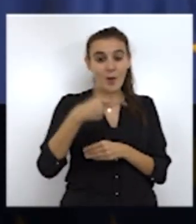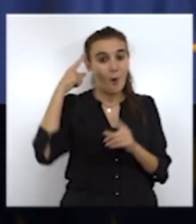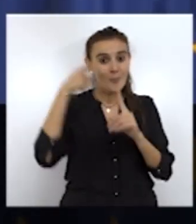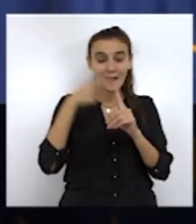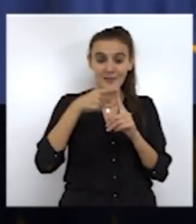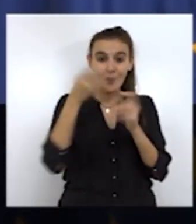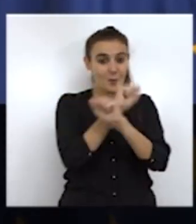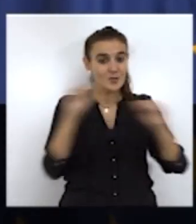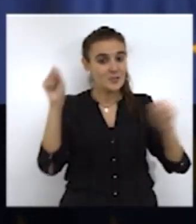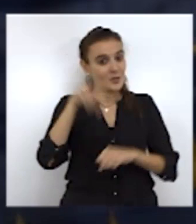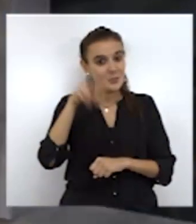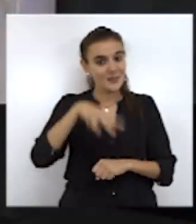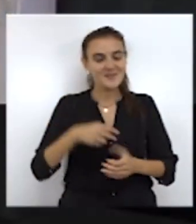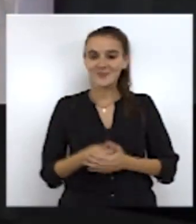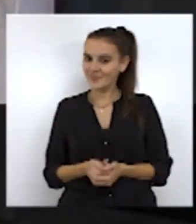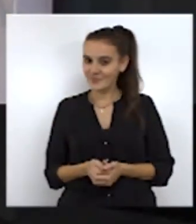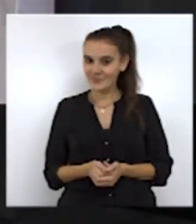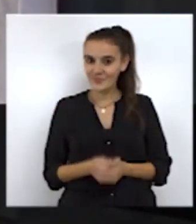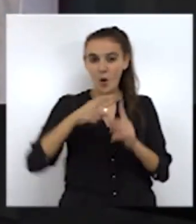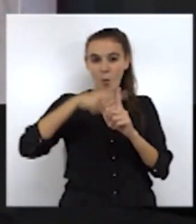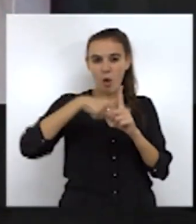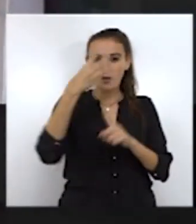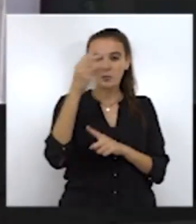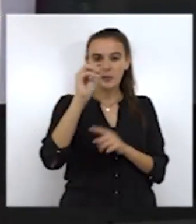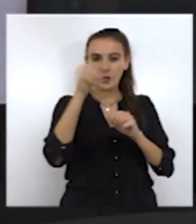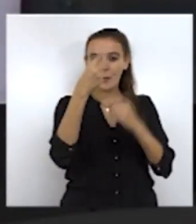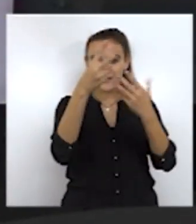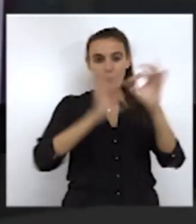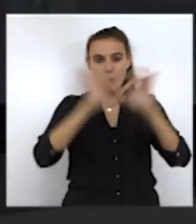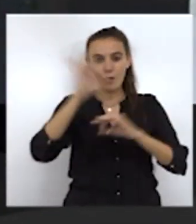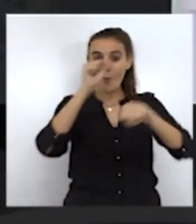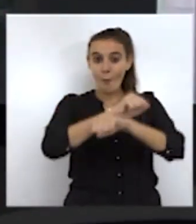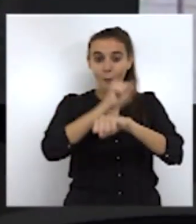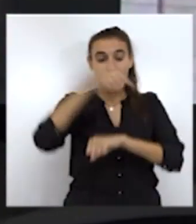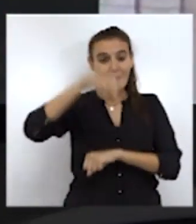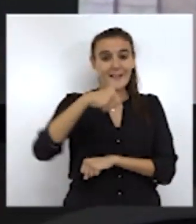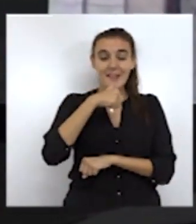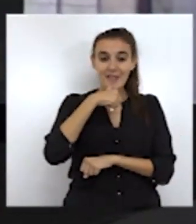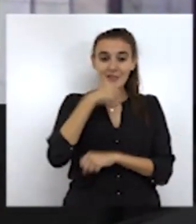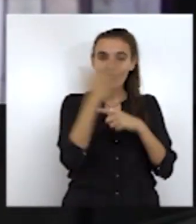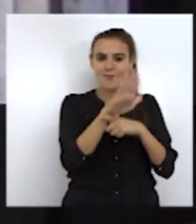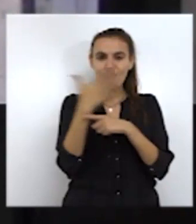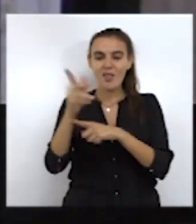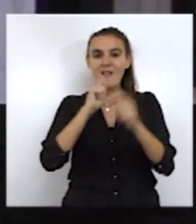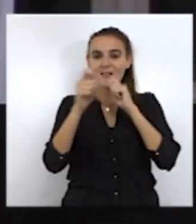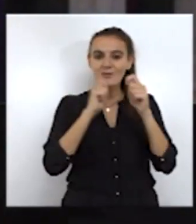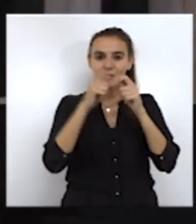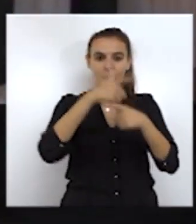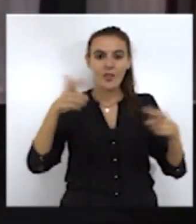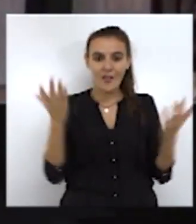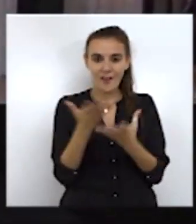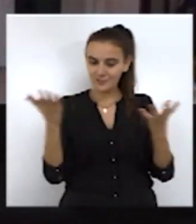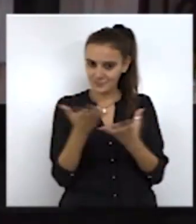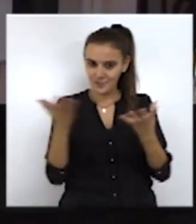misiones imposibles. Una tasa del 30,7% de paro en nuestra ciudad es la que muestra la encuesta de población